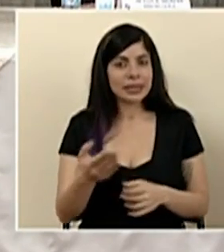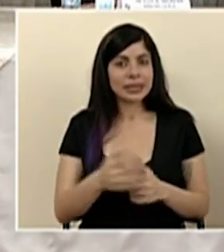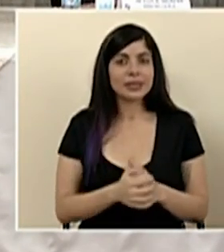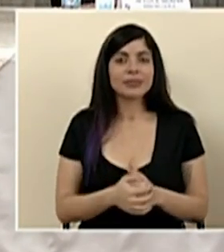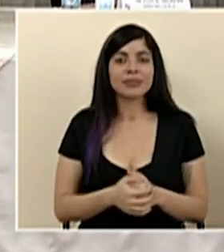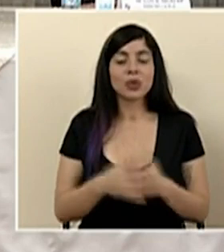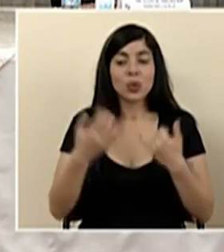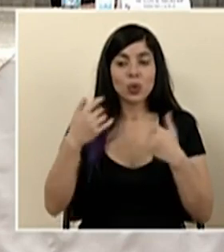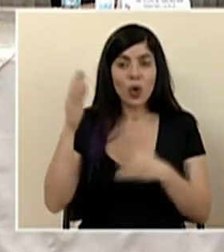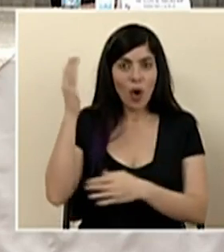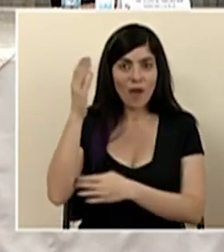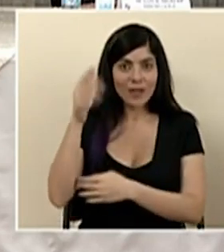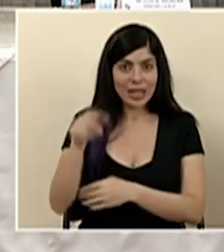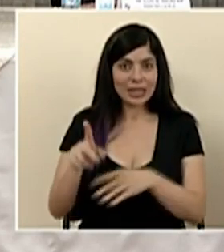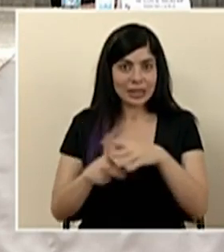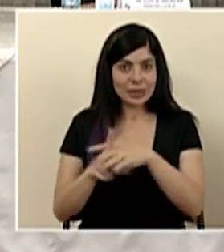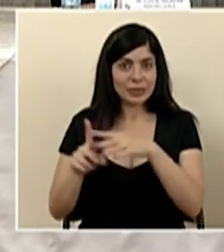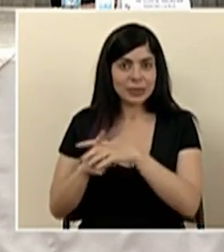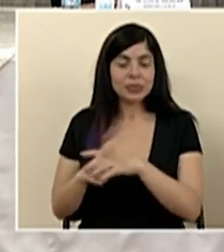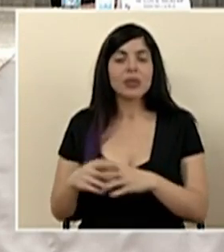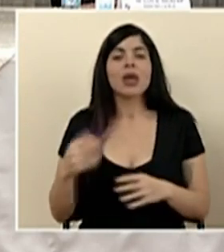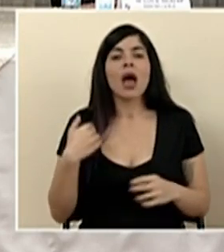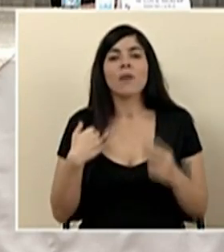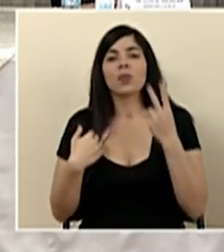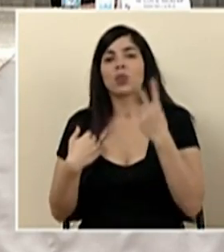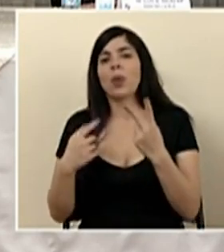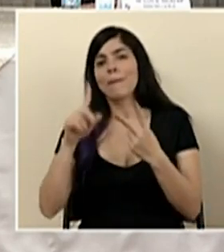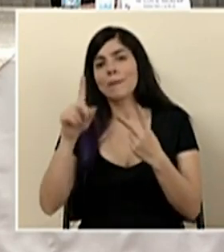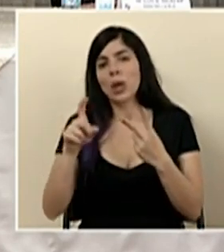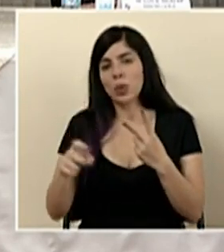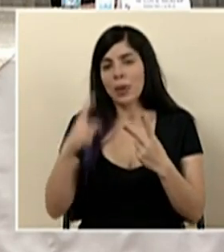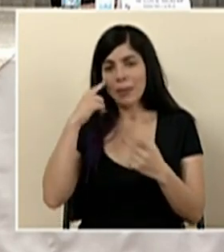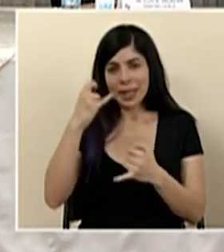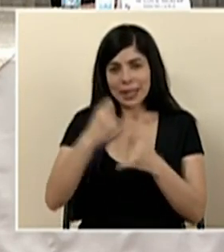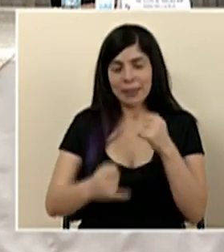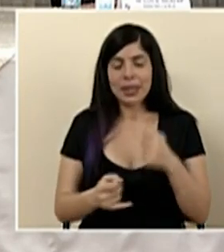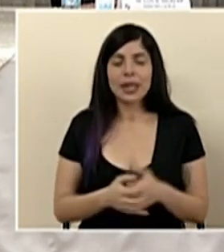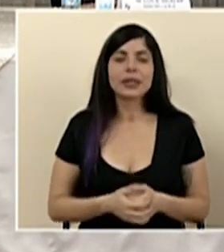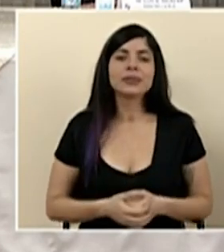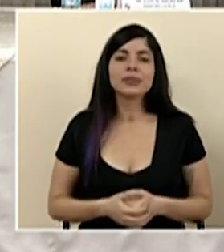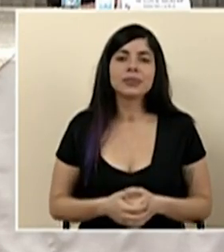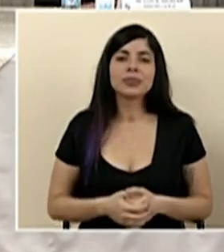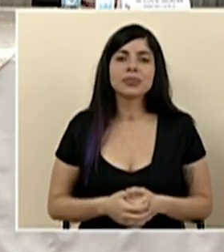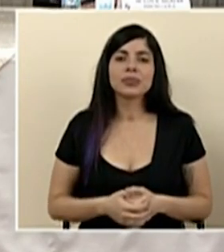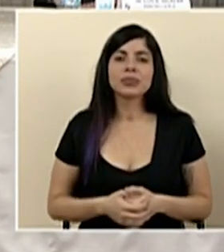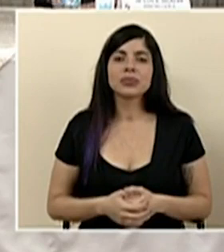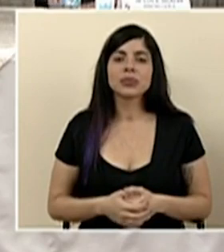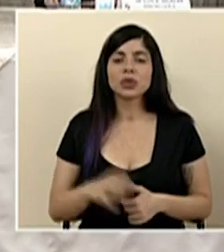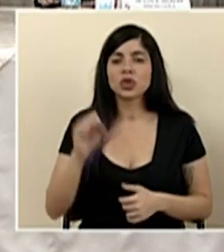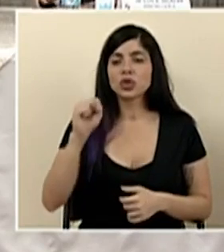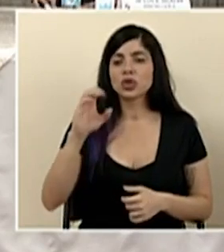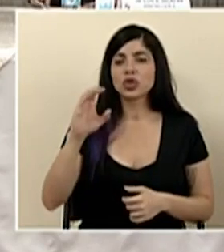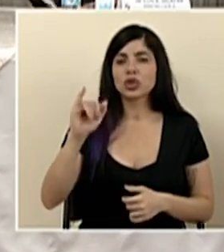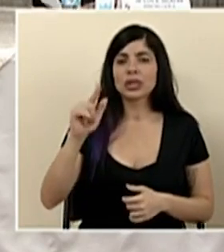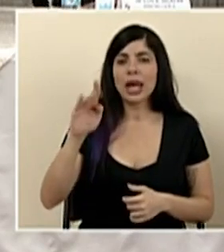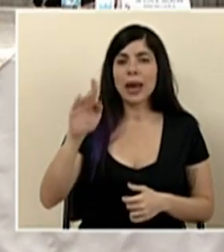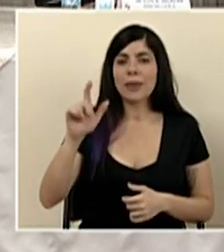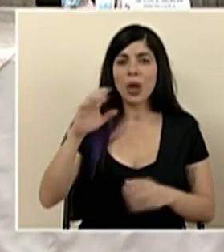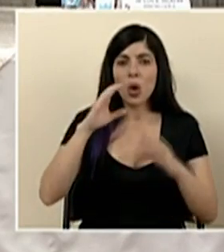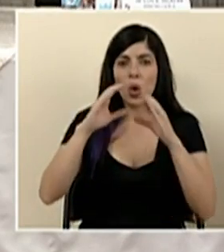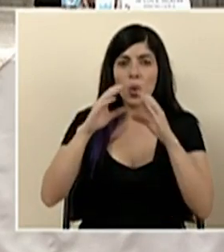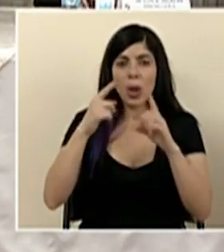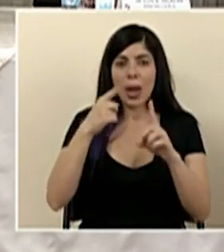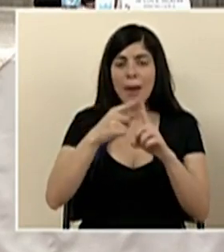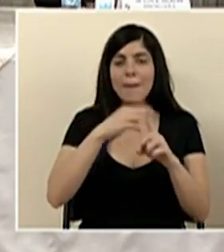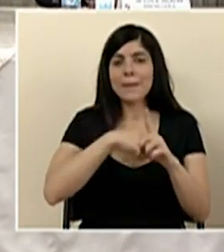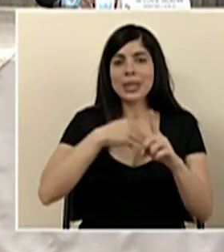se vieron durante la conferencia de prensa tenemos dos consultas para cerrar este espacio sería de sociable comunicaciones para el señor